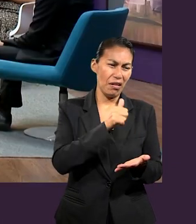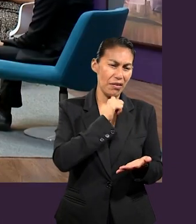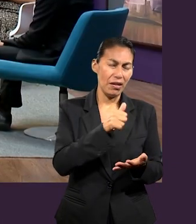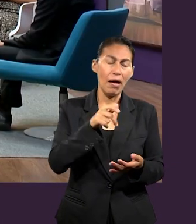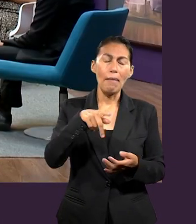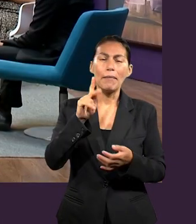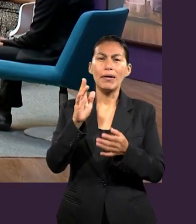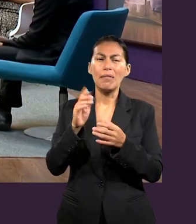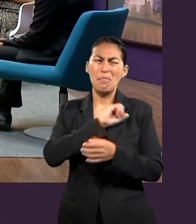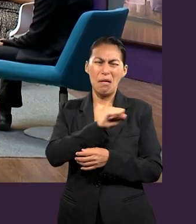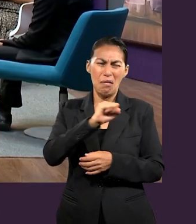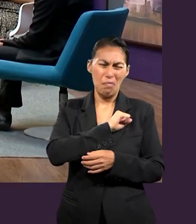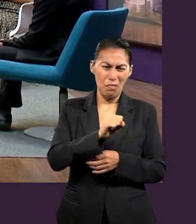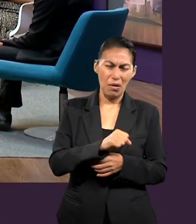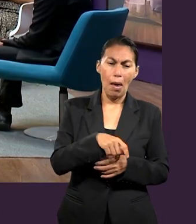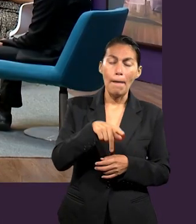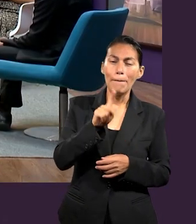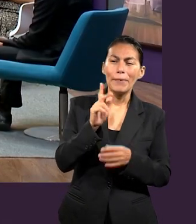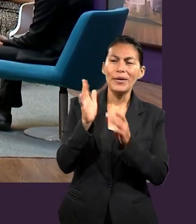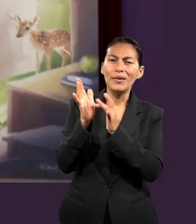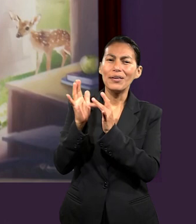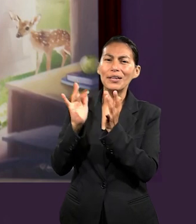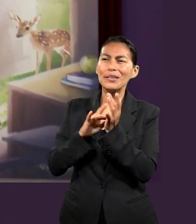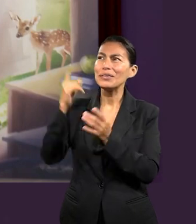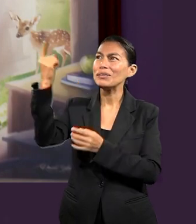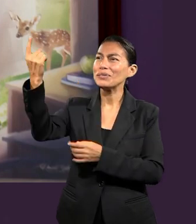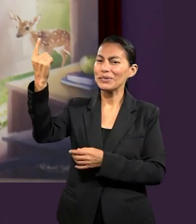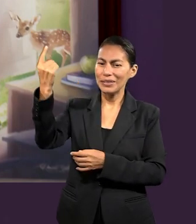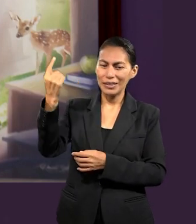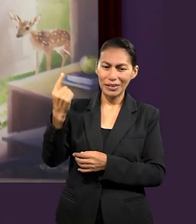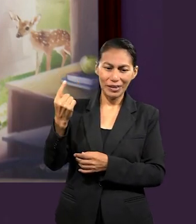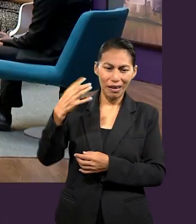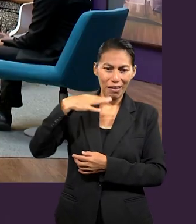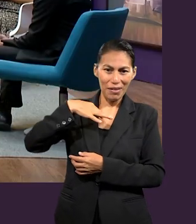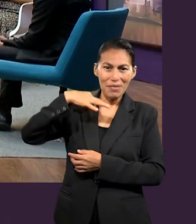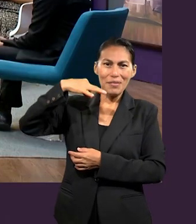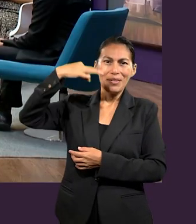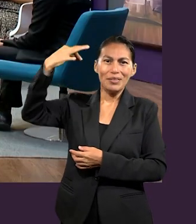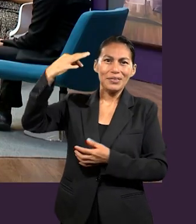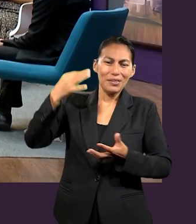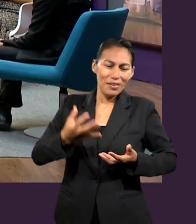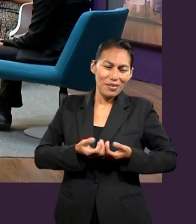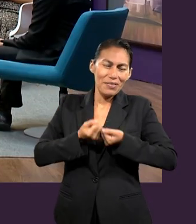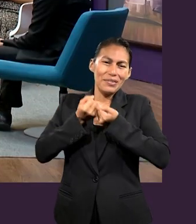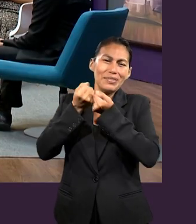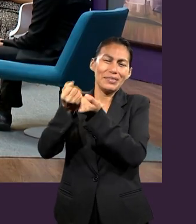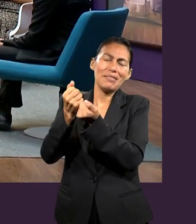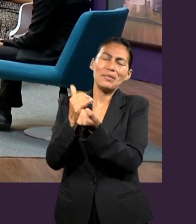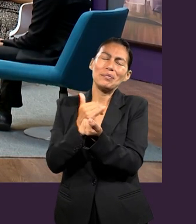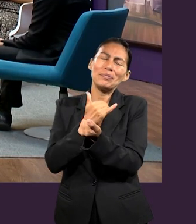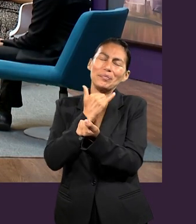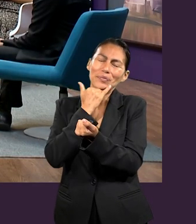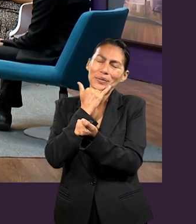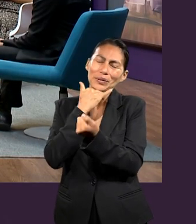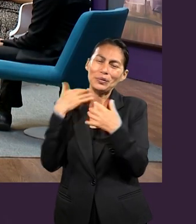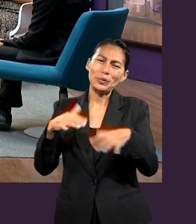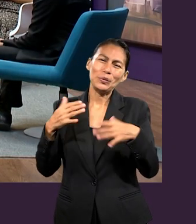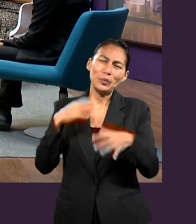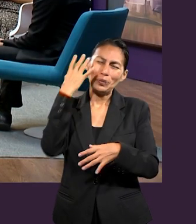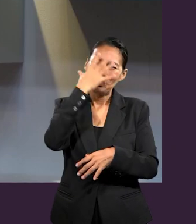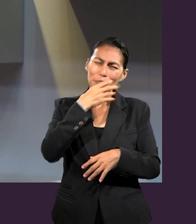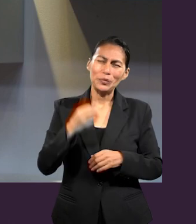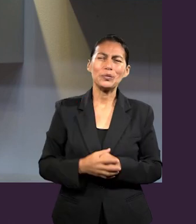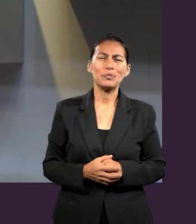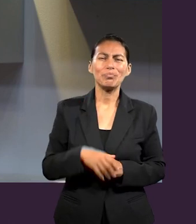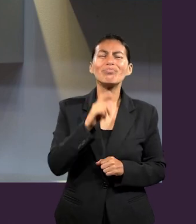Ese es el acto redentivo, ¿no? Y qué maravillosa reflexión. ¿Y qué podemos decir el perdón en algunos segundos que nos queda